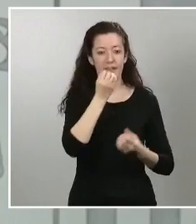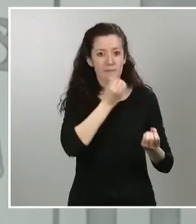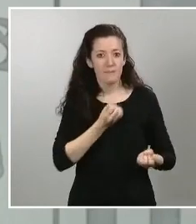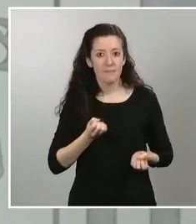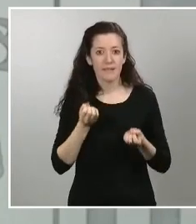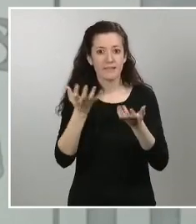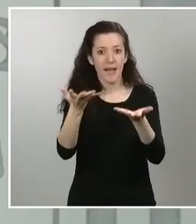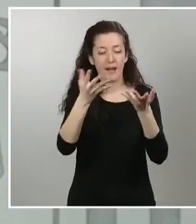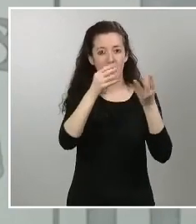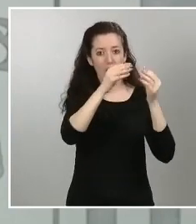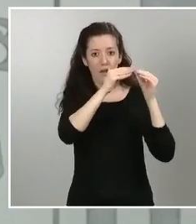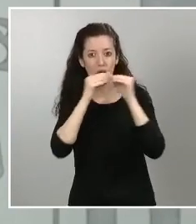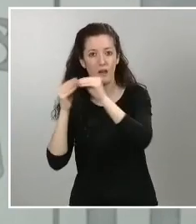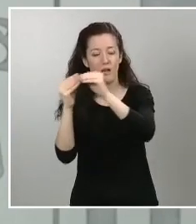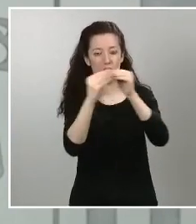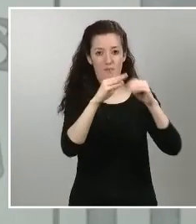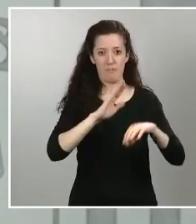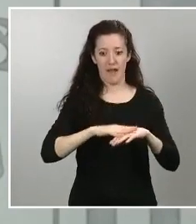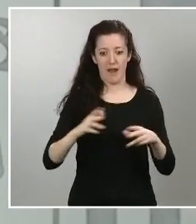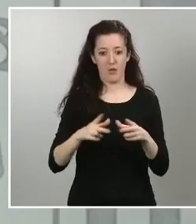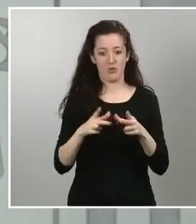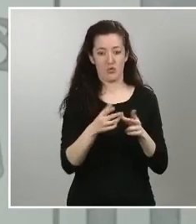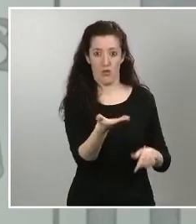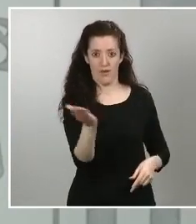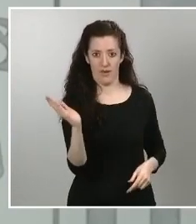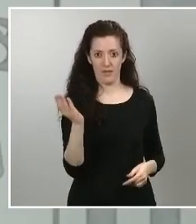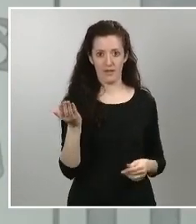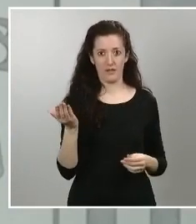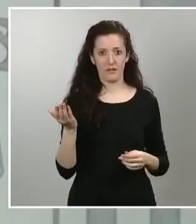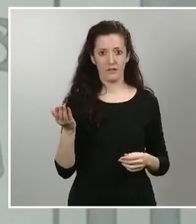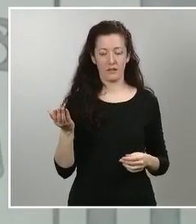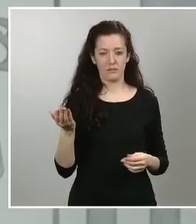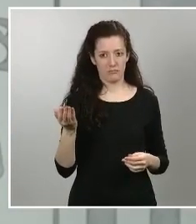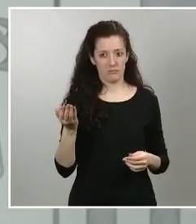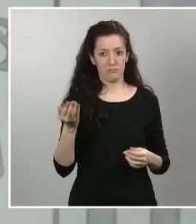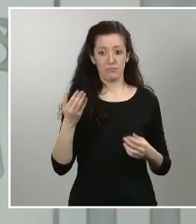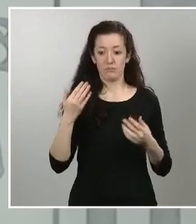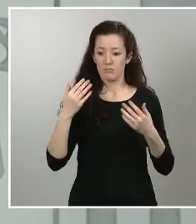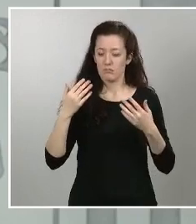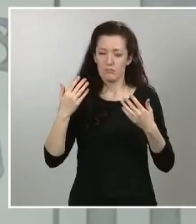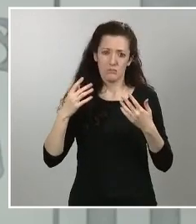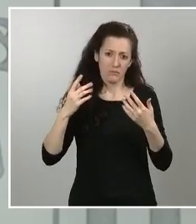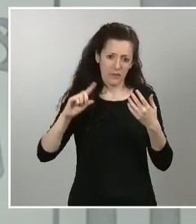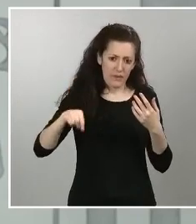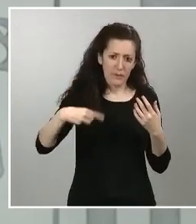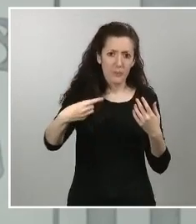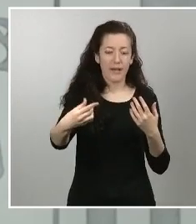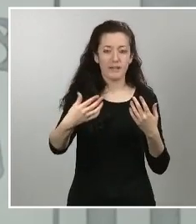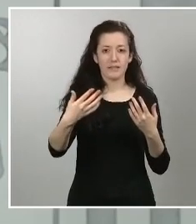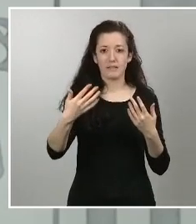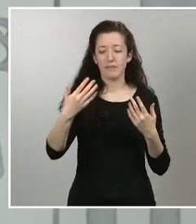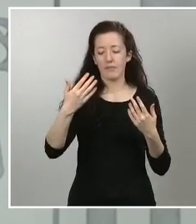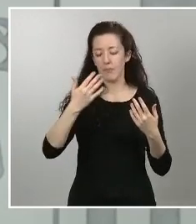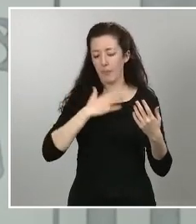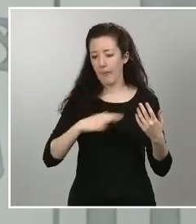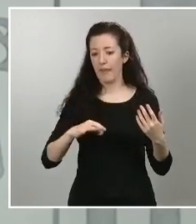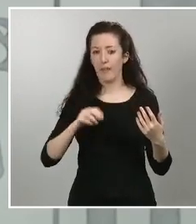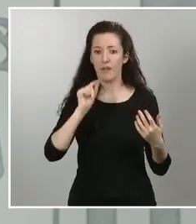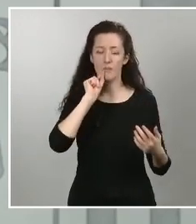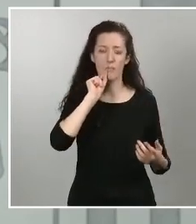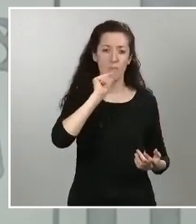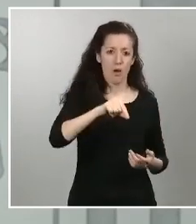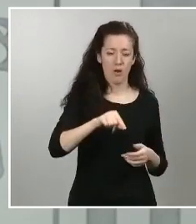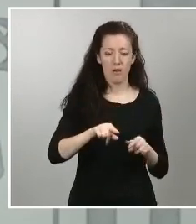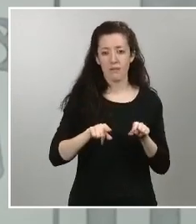ciudadanos para que todos estemos orientados y ya habrá tiempo posteriormente al reproche de aquel que quiera hacerlo o a cualquier